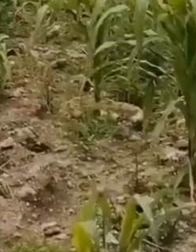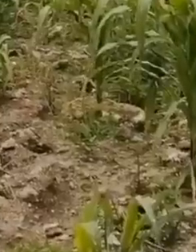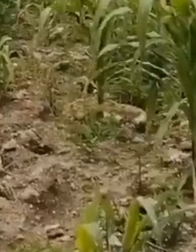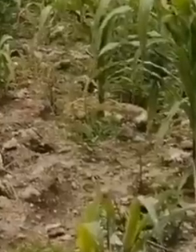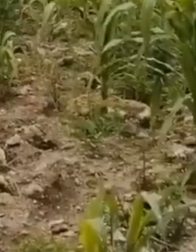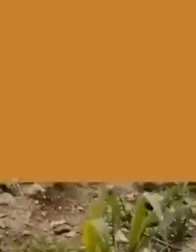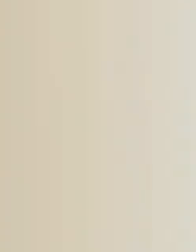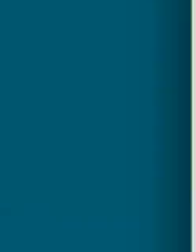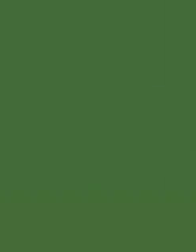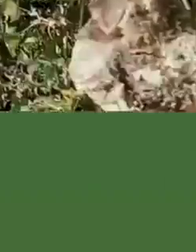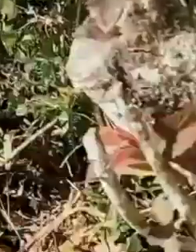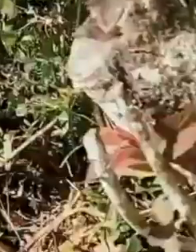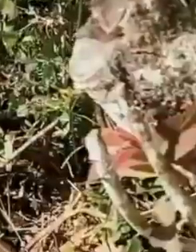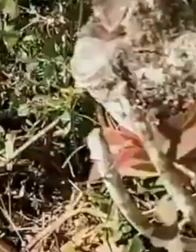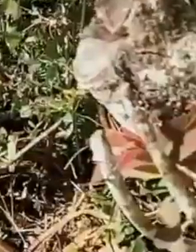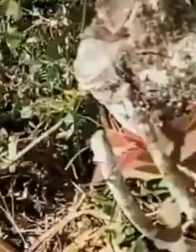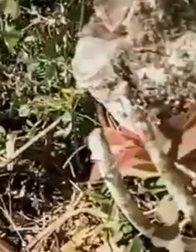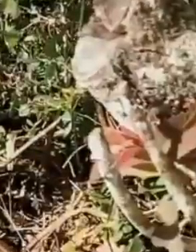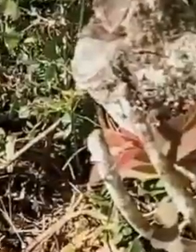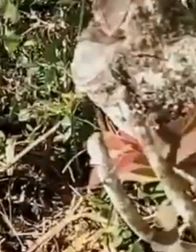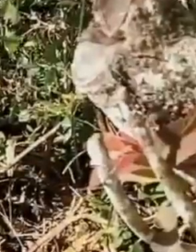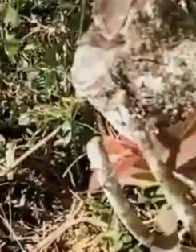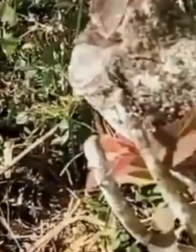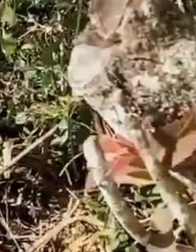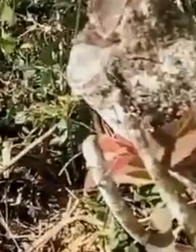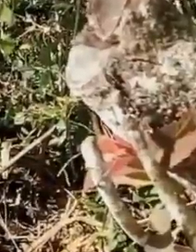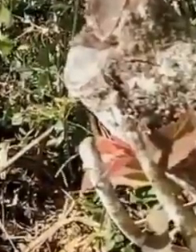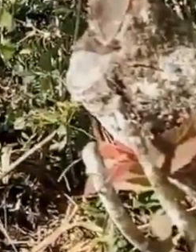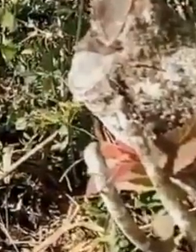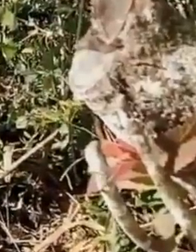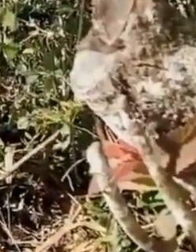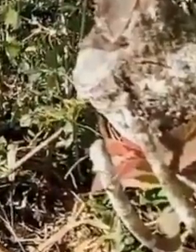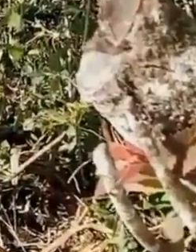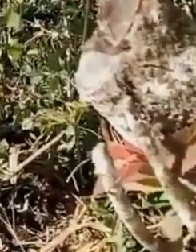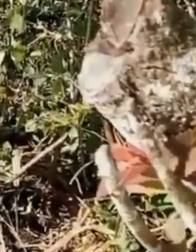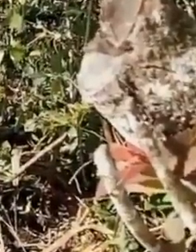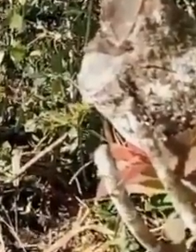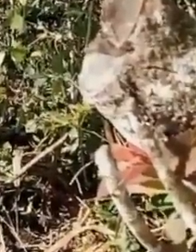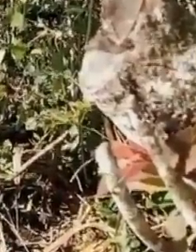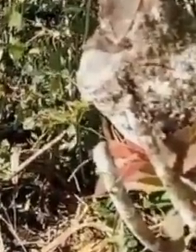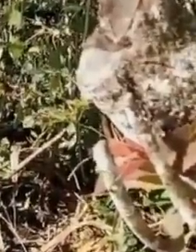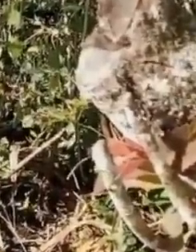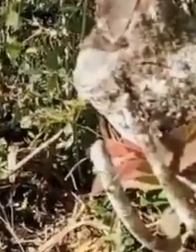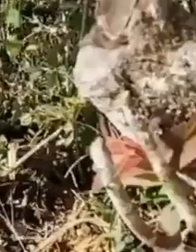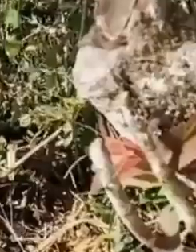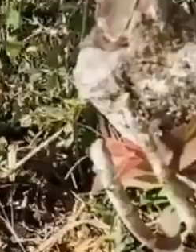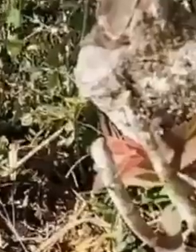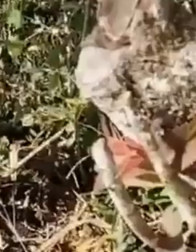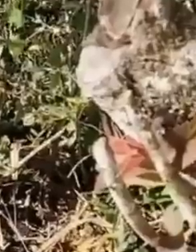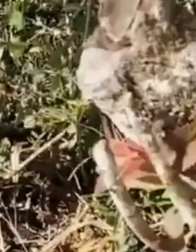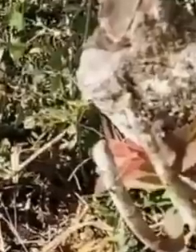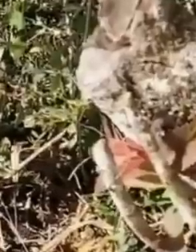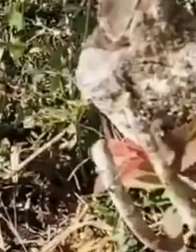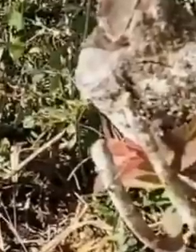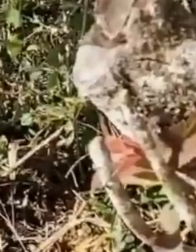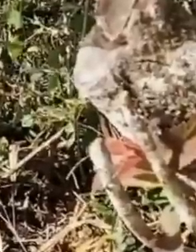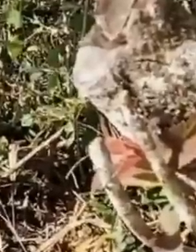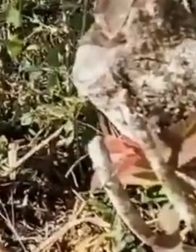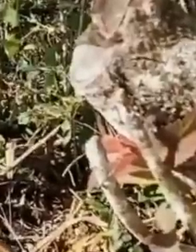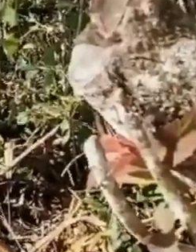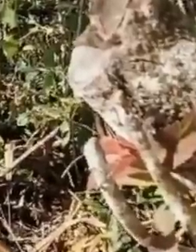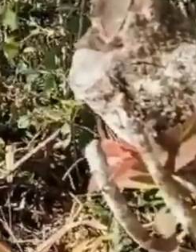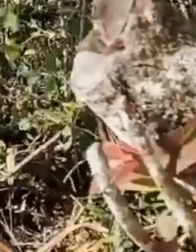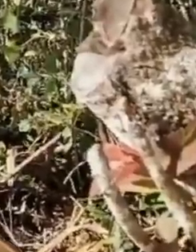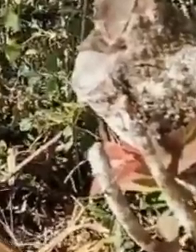las podíamos trabajar. Es un apoyo que nos está dando, ¿verdad? Para poder sembrar.